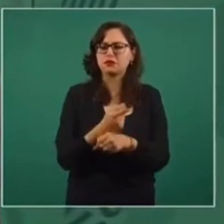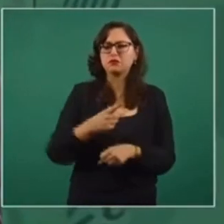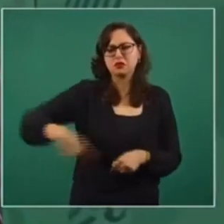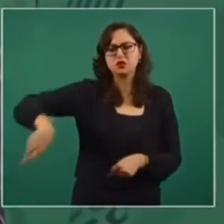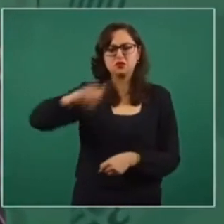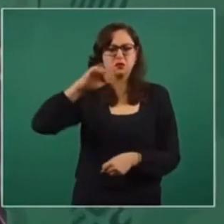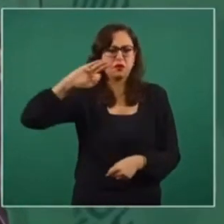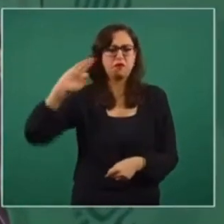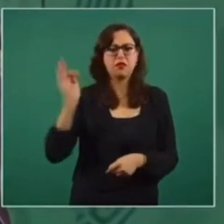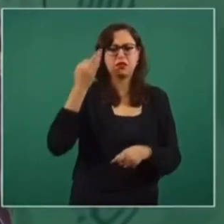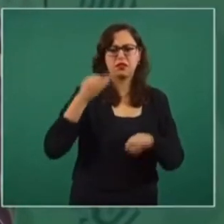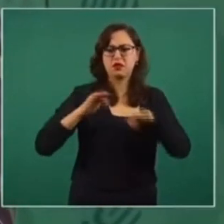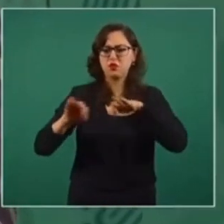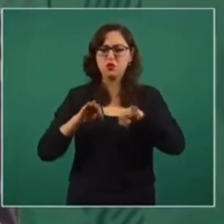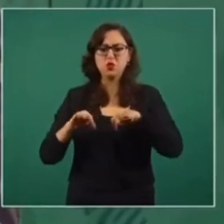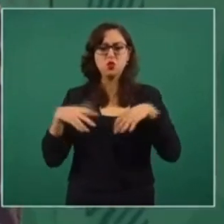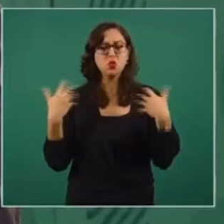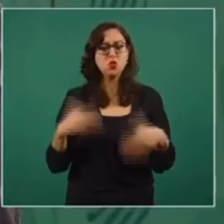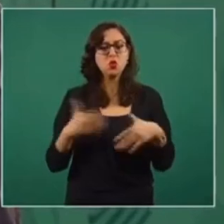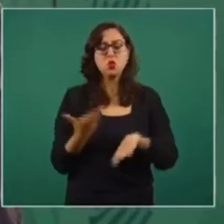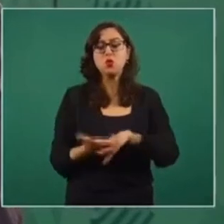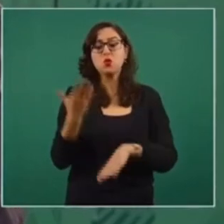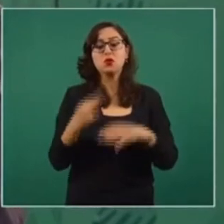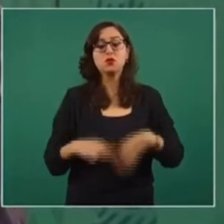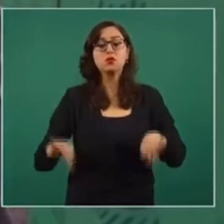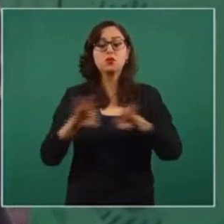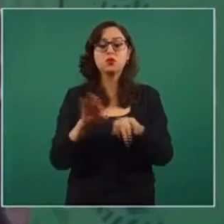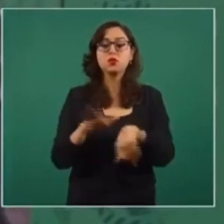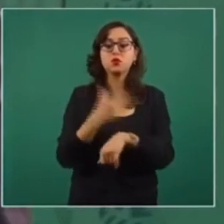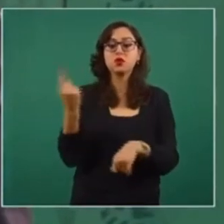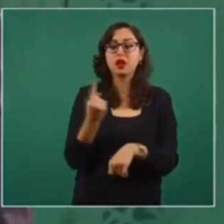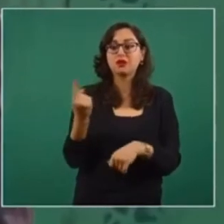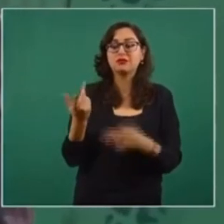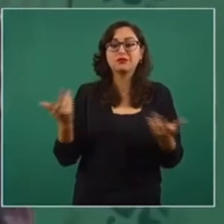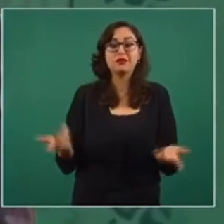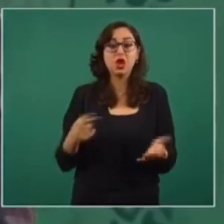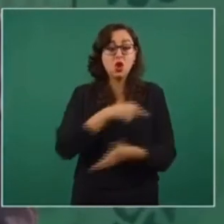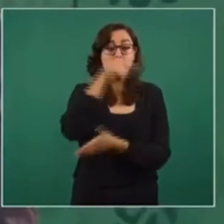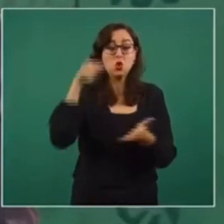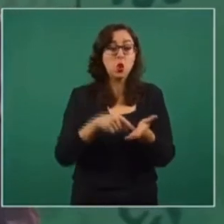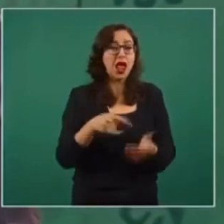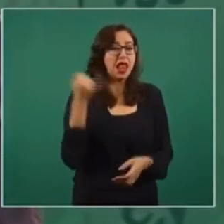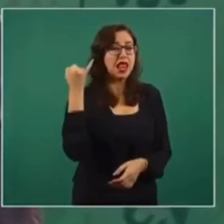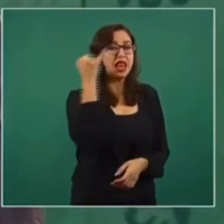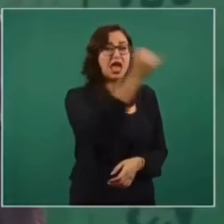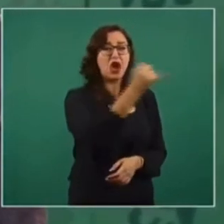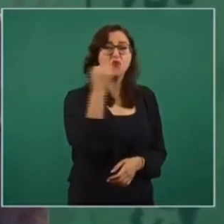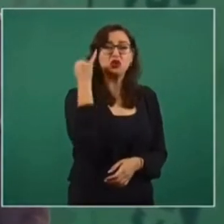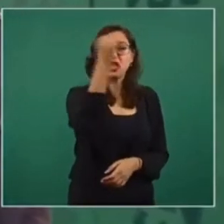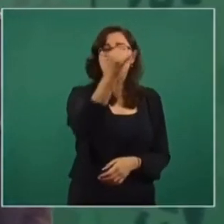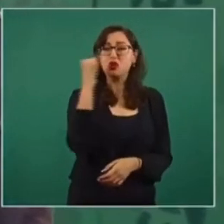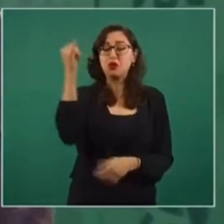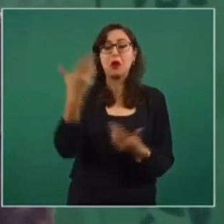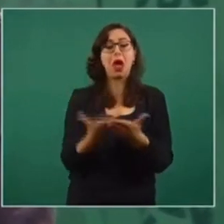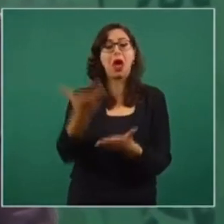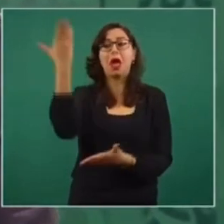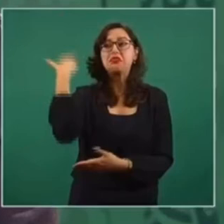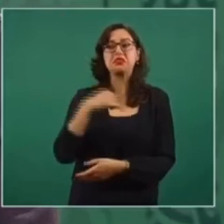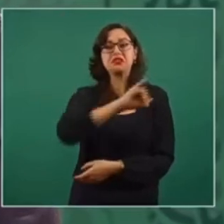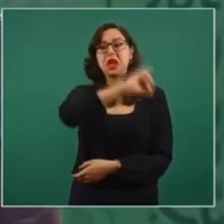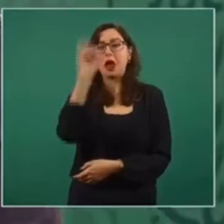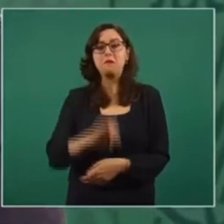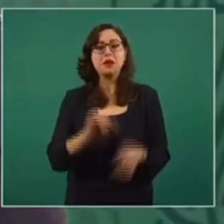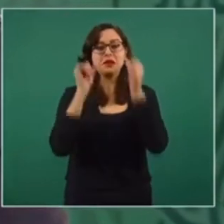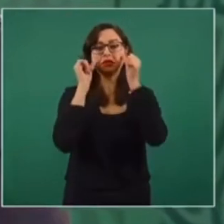ellos realizan una tarea importante porque llegan a los lugares donde nunca se llegaba. Entonces, ellos ayudan a que,